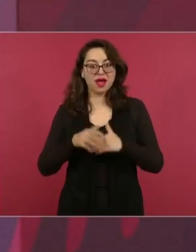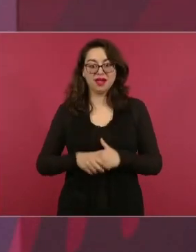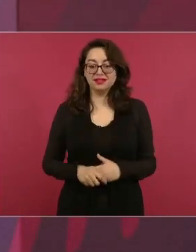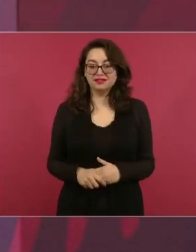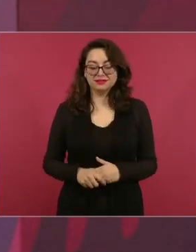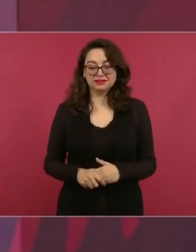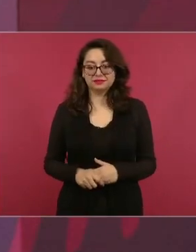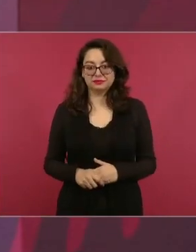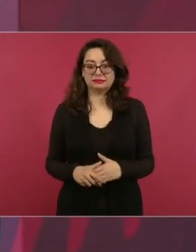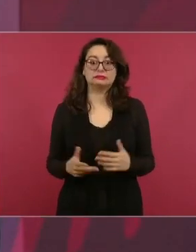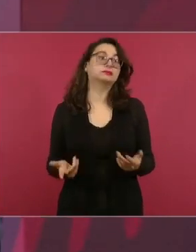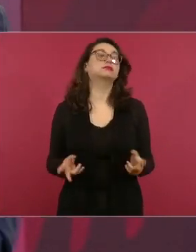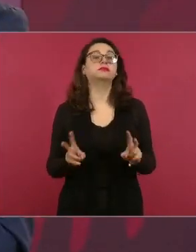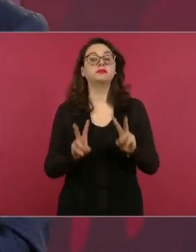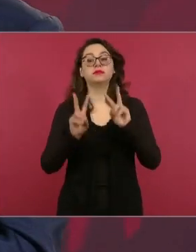que